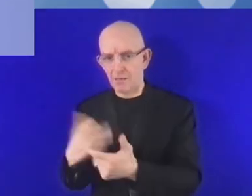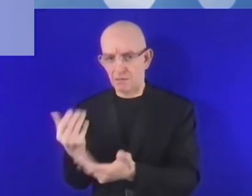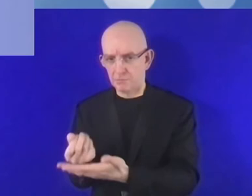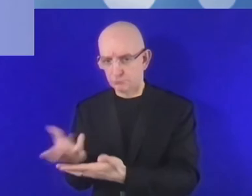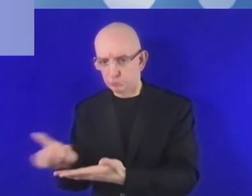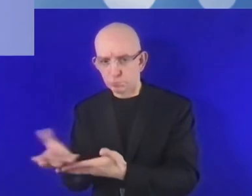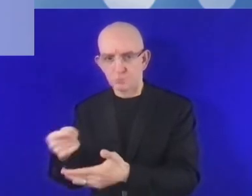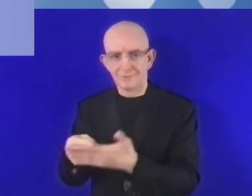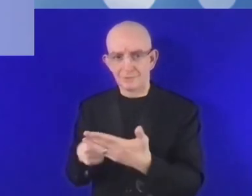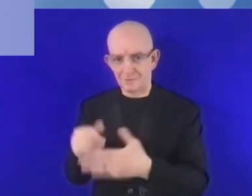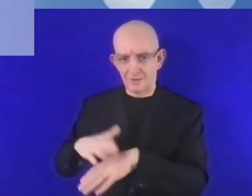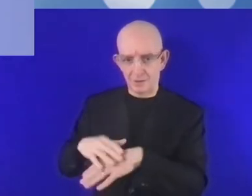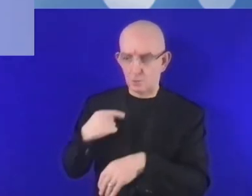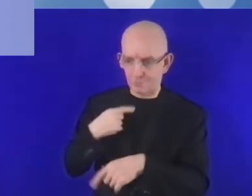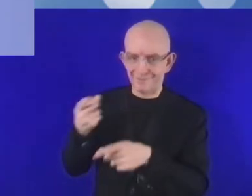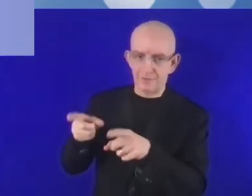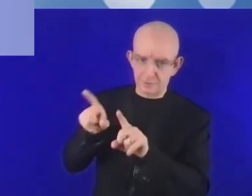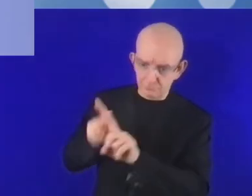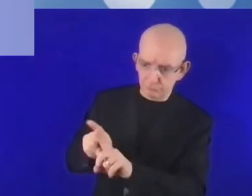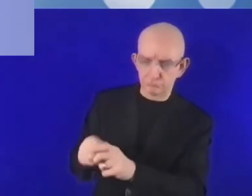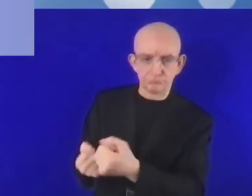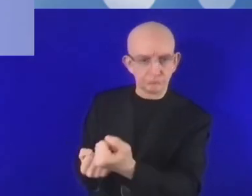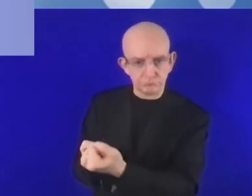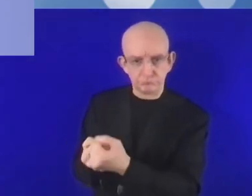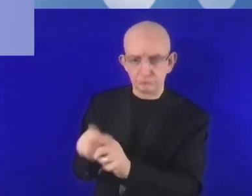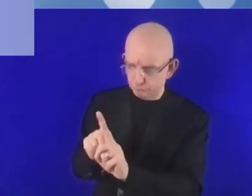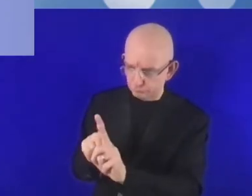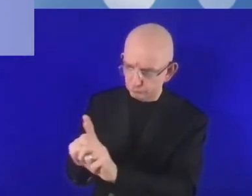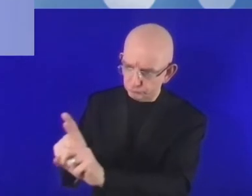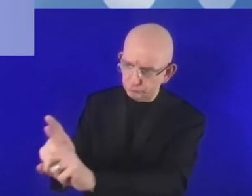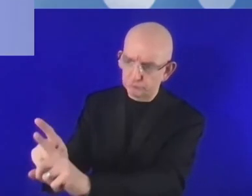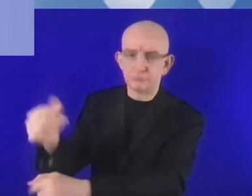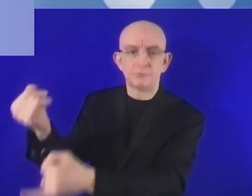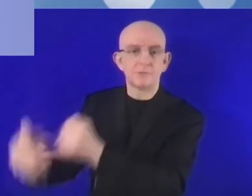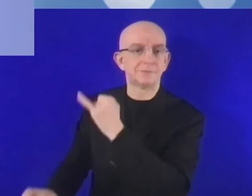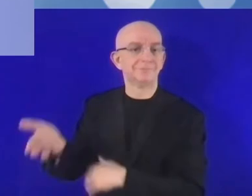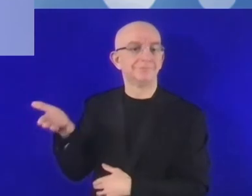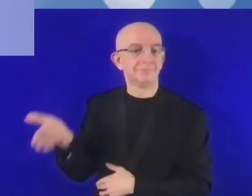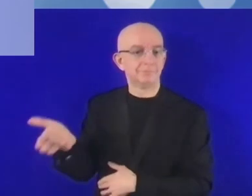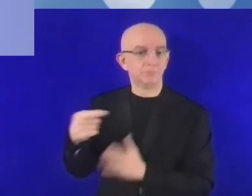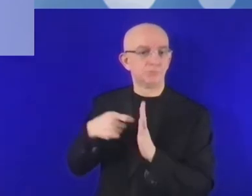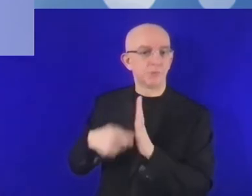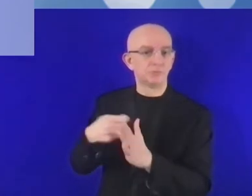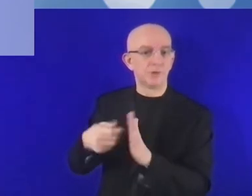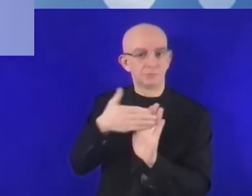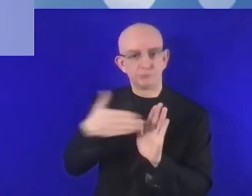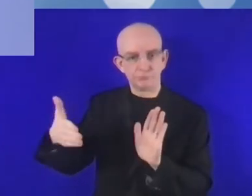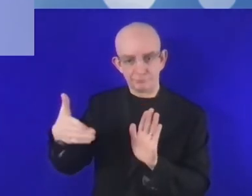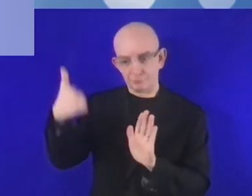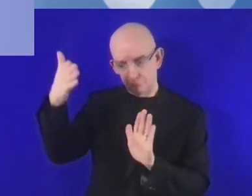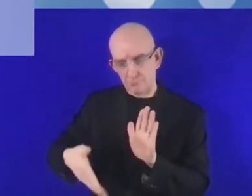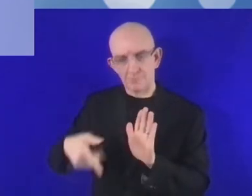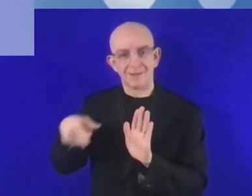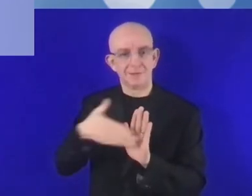para preparar a nuestros clientes a que puedan construir sus proyectos de forma adecuada.